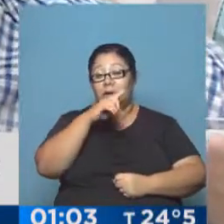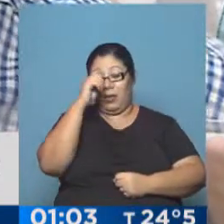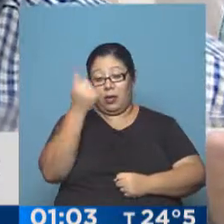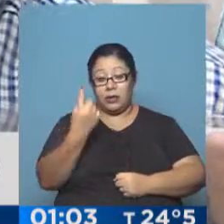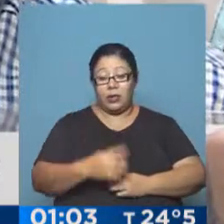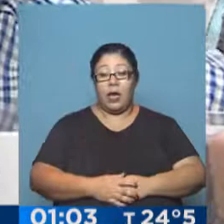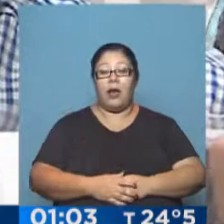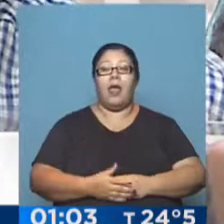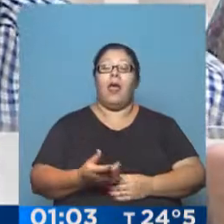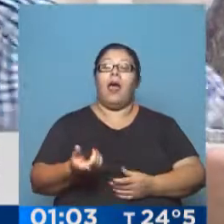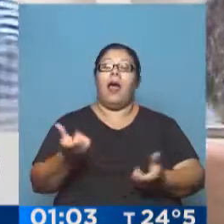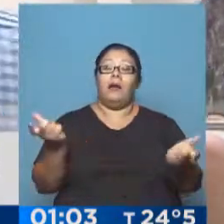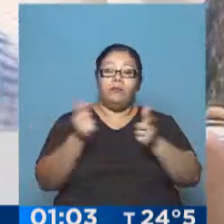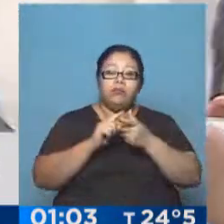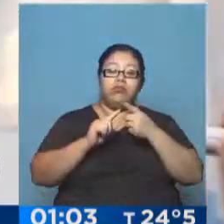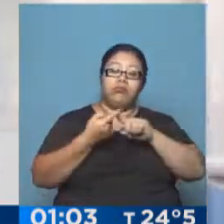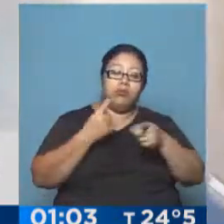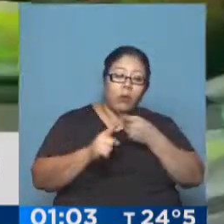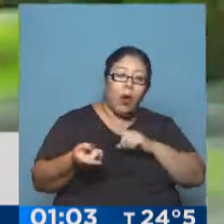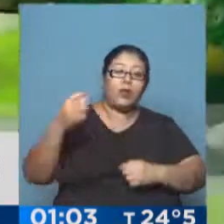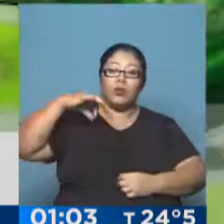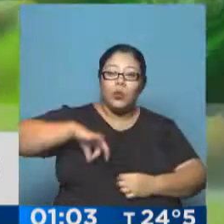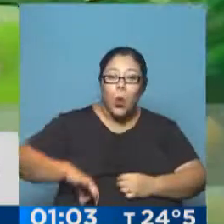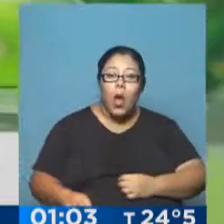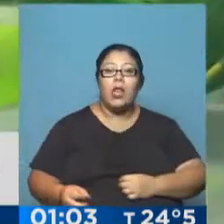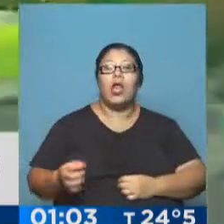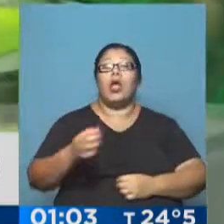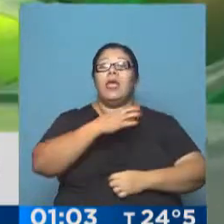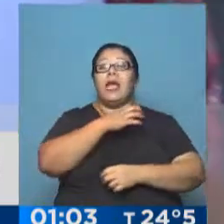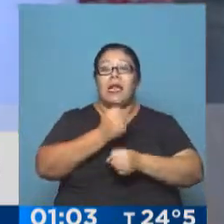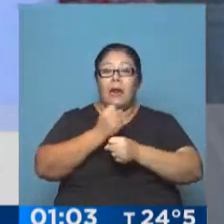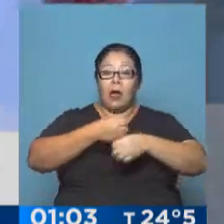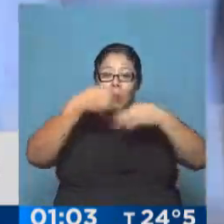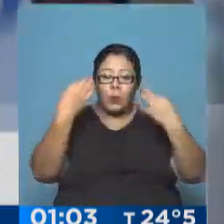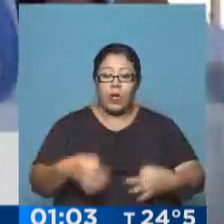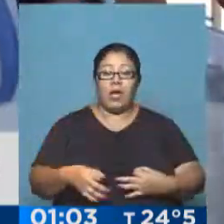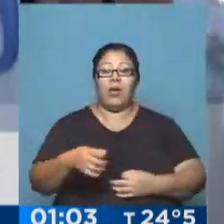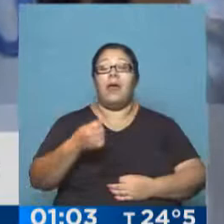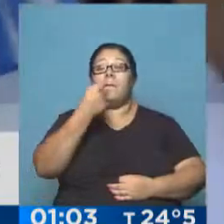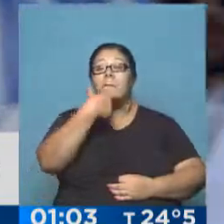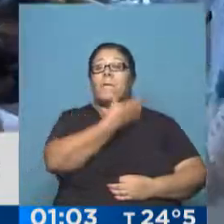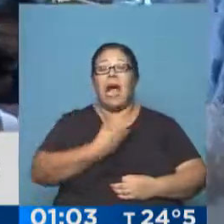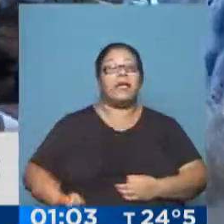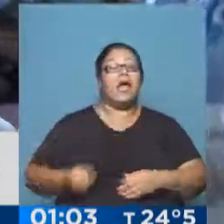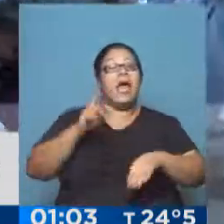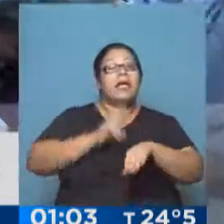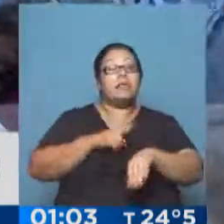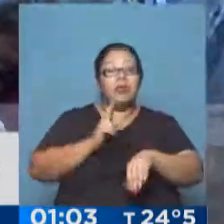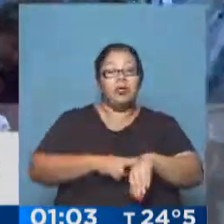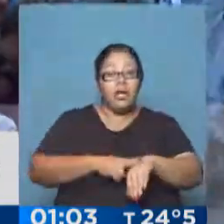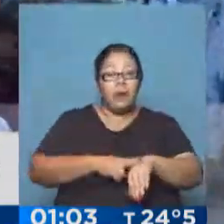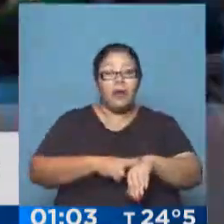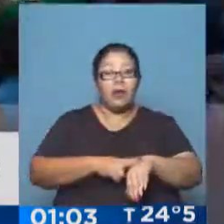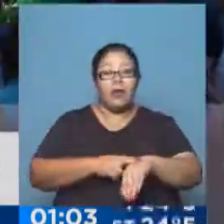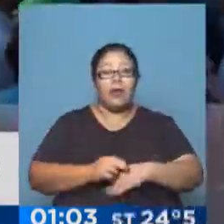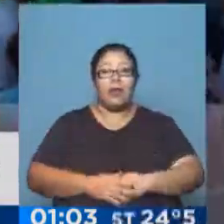a terminar con la precarización laboral, porque si no será el responsable, el presidente Macri, de nuevas